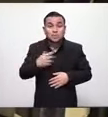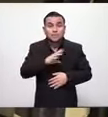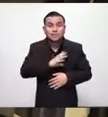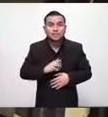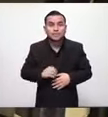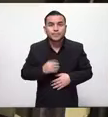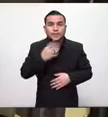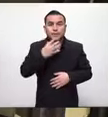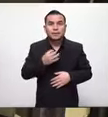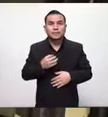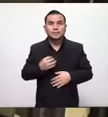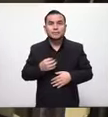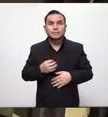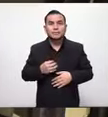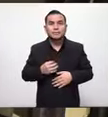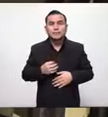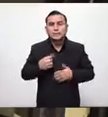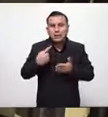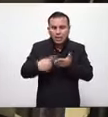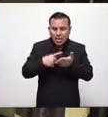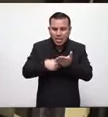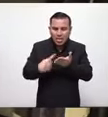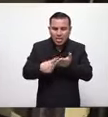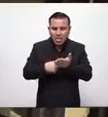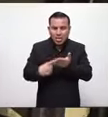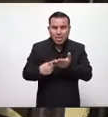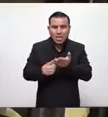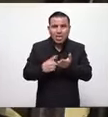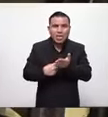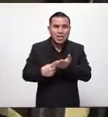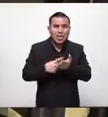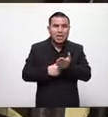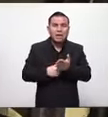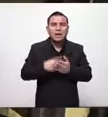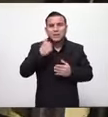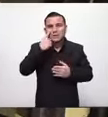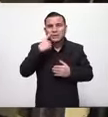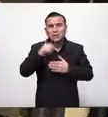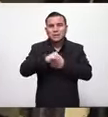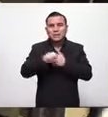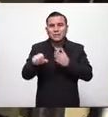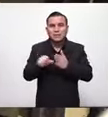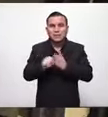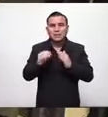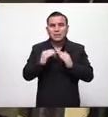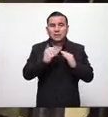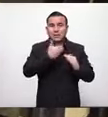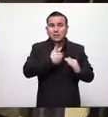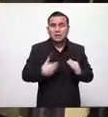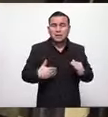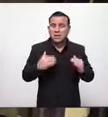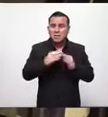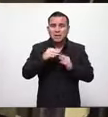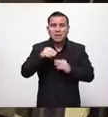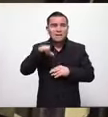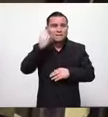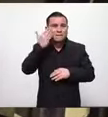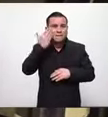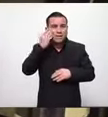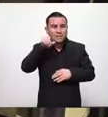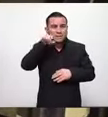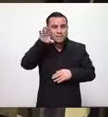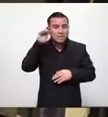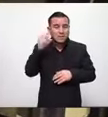pero en lo que se discuten tanto en el curul como en las redes sociales como